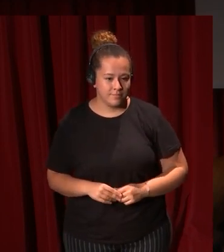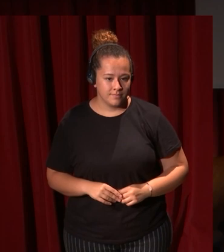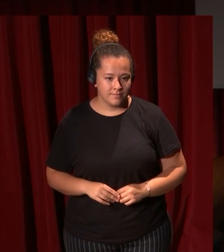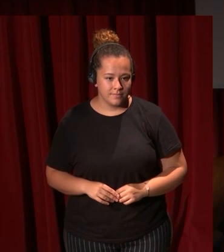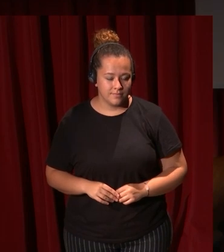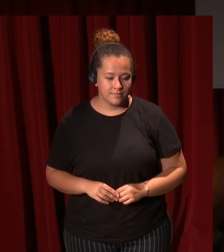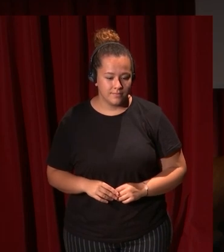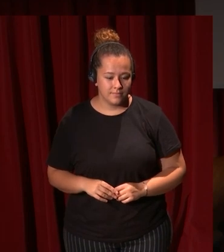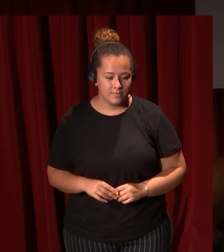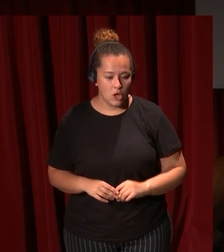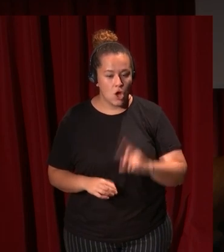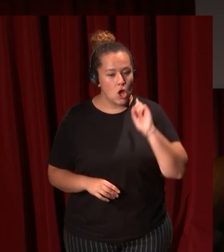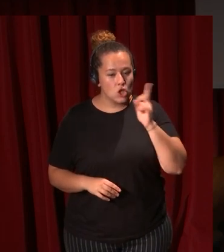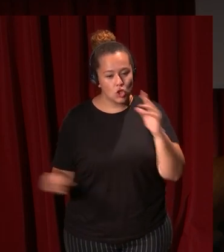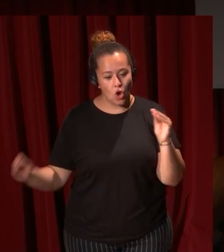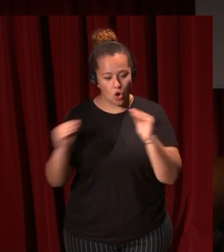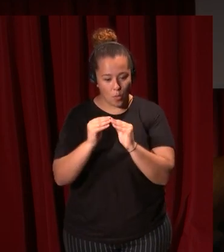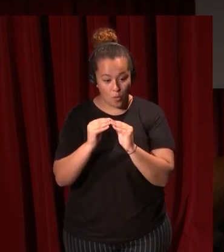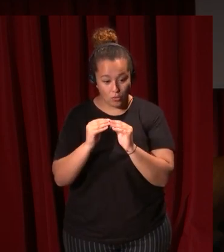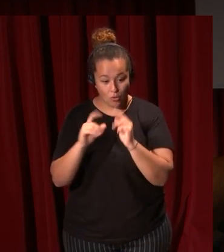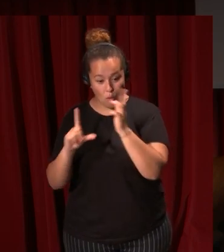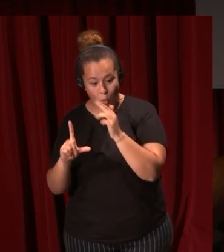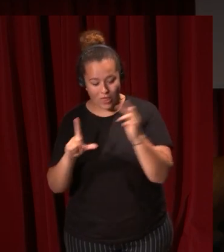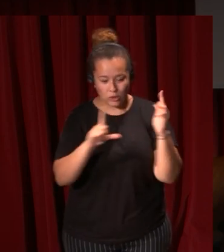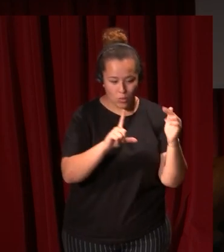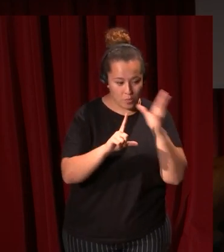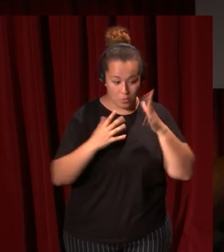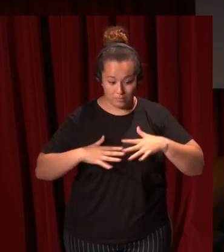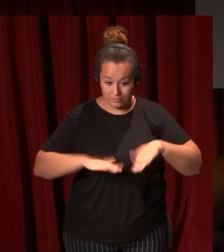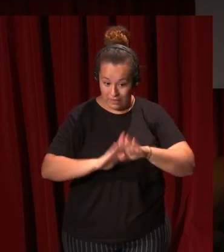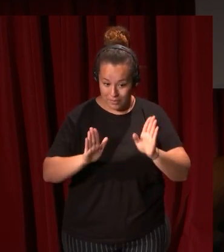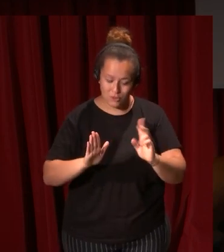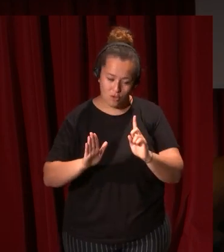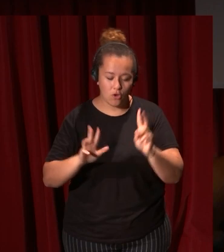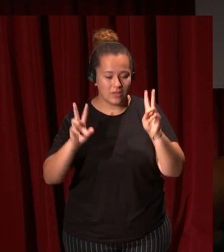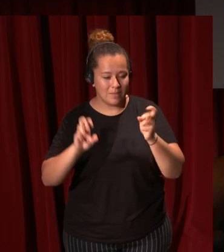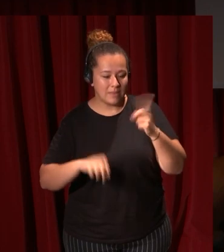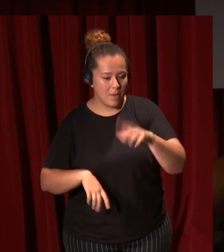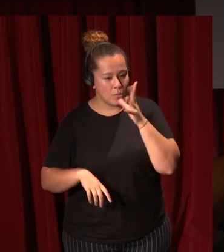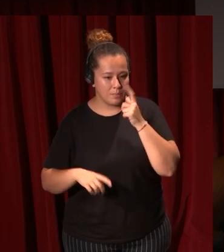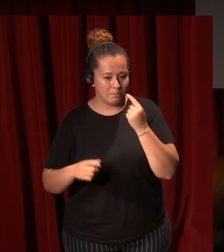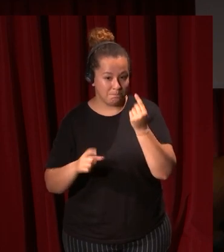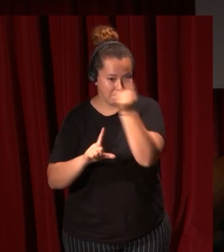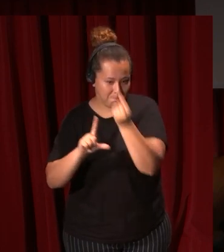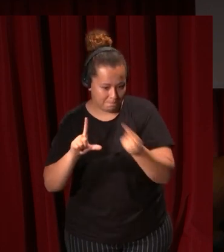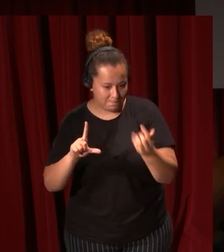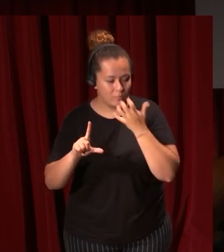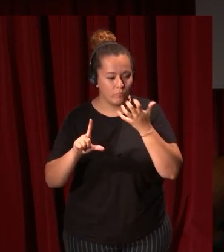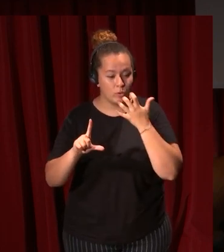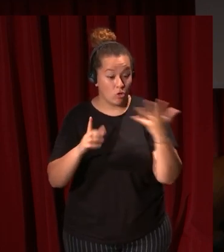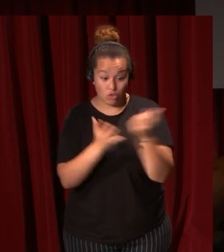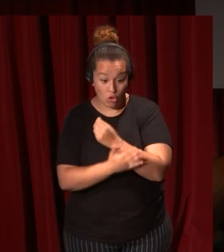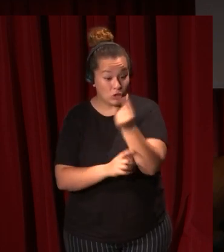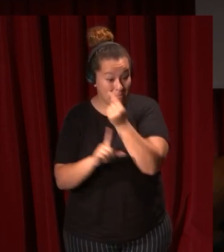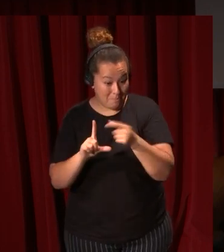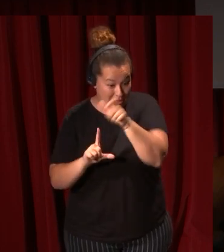no solo tienen en común estos cuadros la vestimenta sino cuestiones digamos que pictóricas por ejemplo todos estos pintores